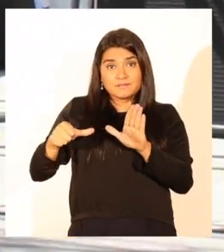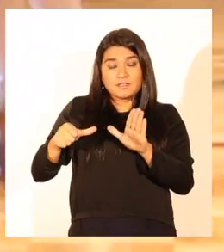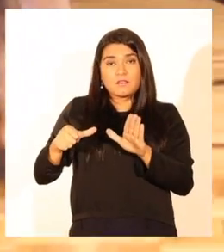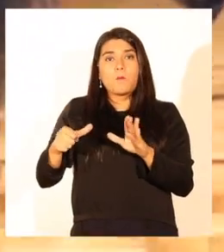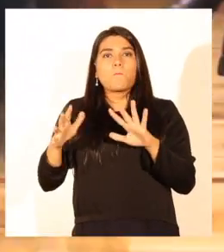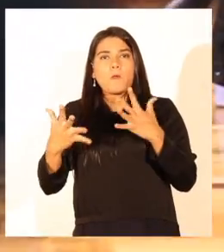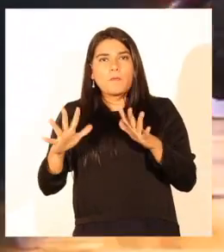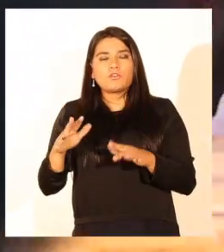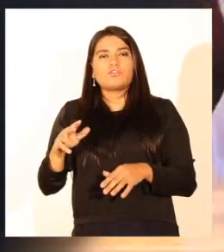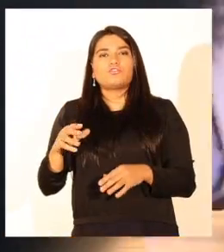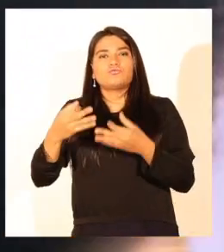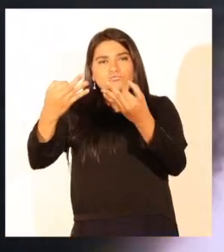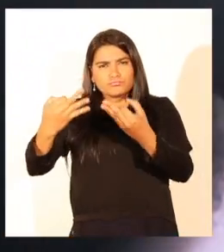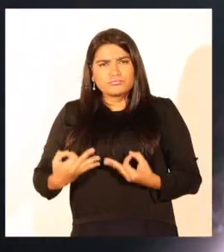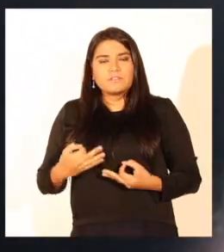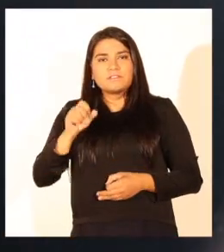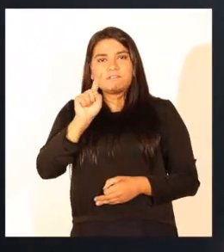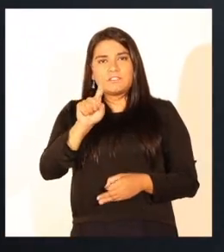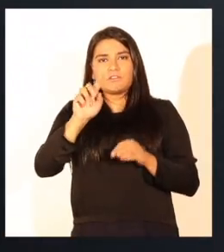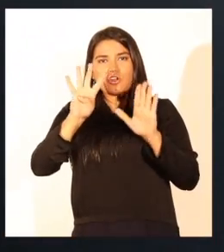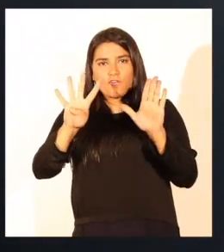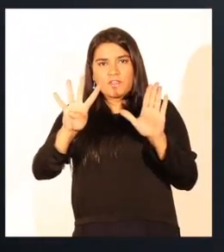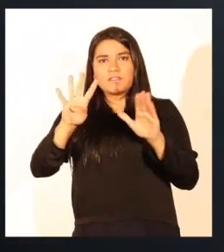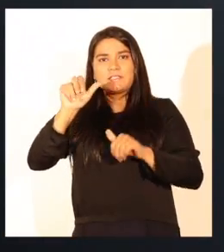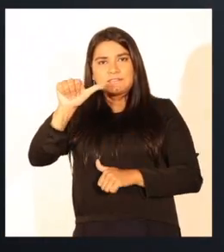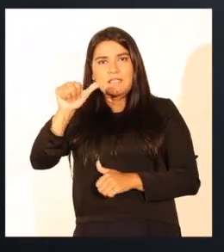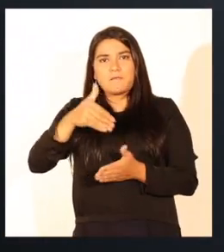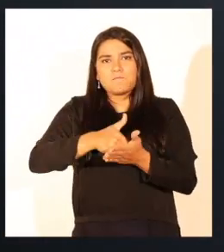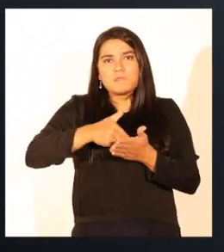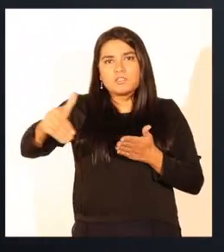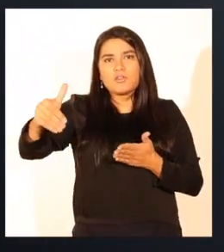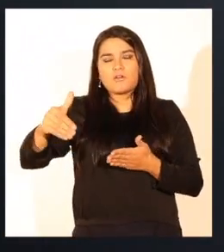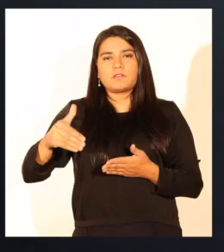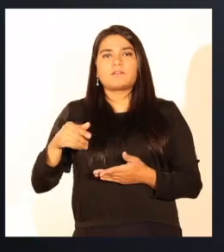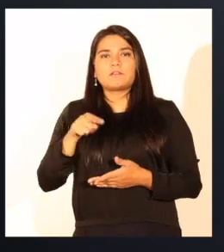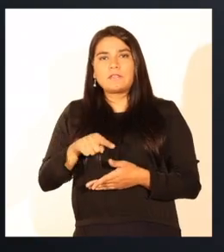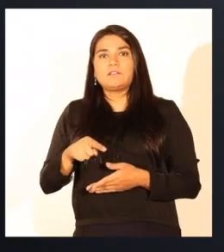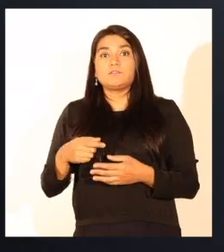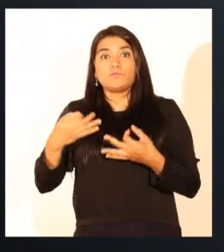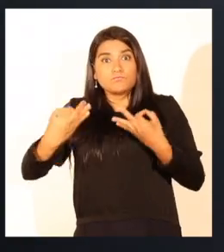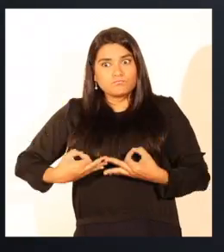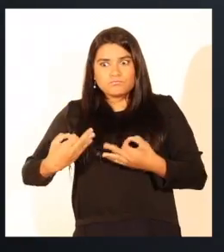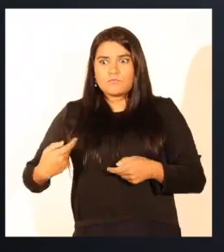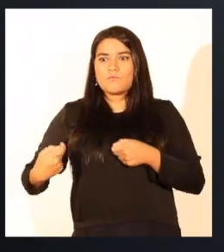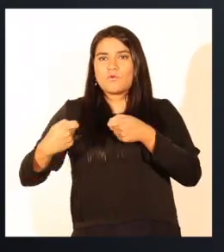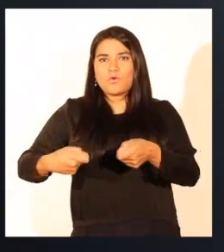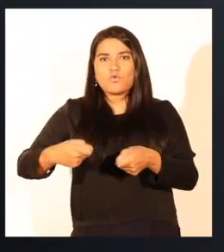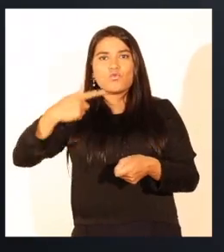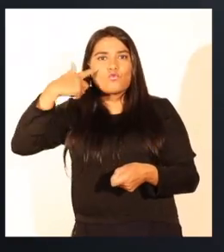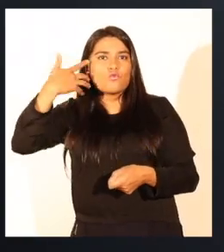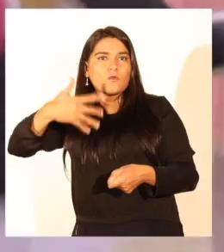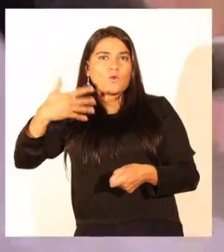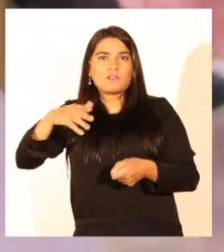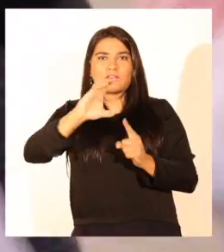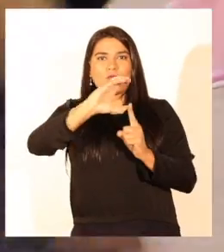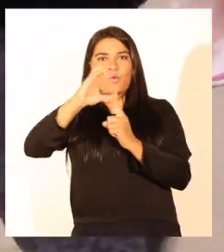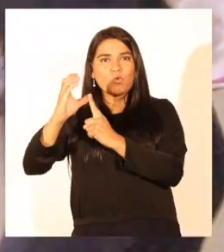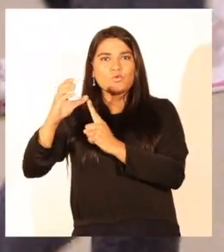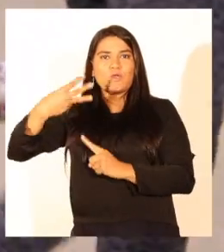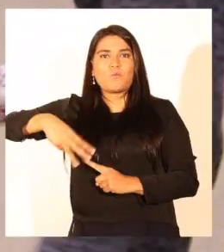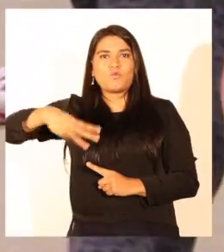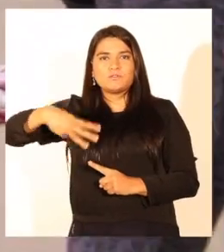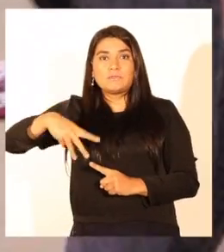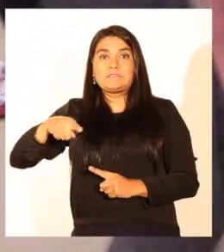fue por un monto total de 196 millones de pesos, inversión que confirma el valor de la cultura para el